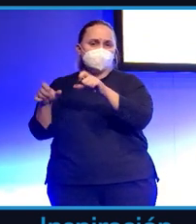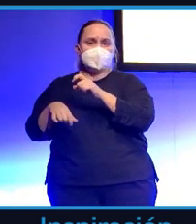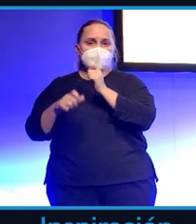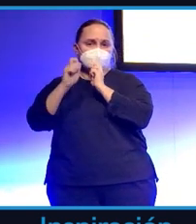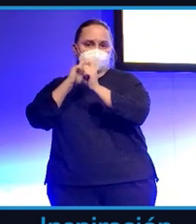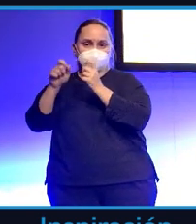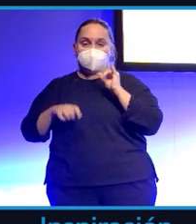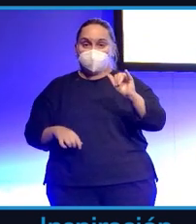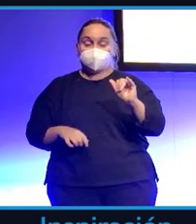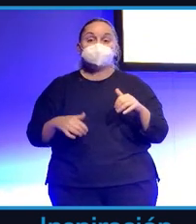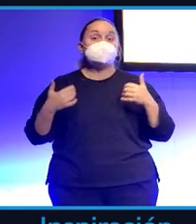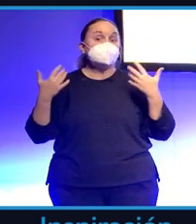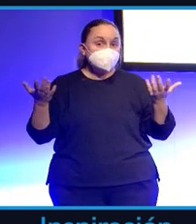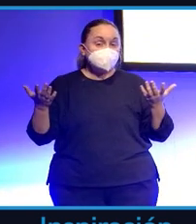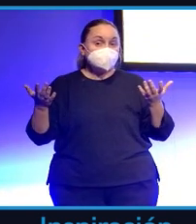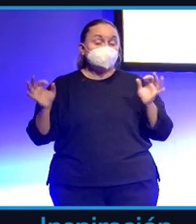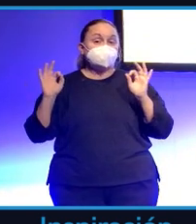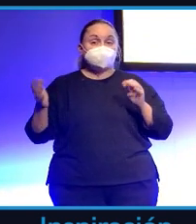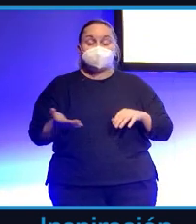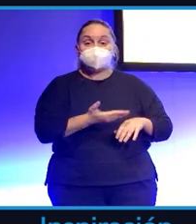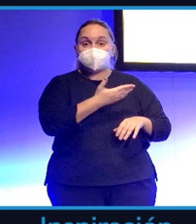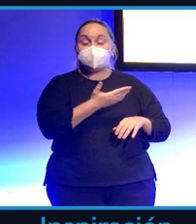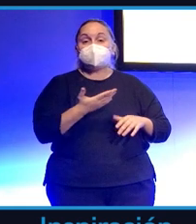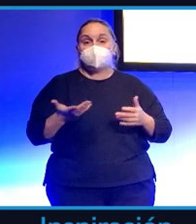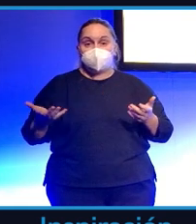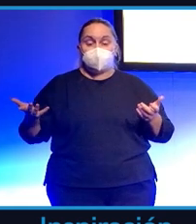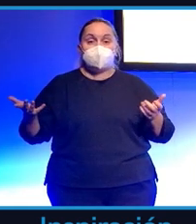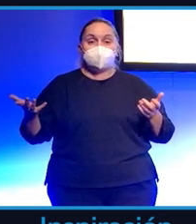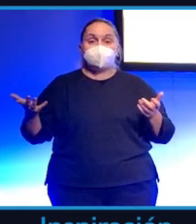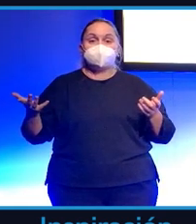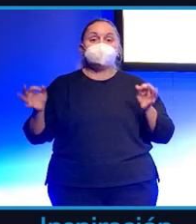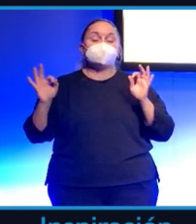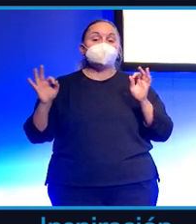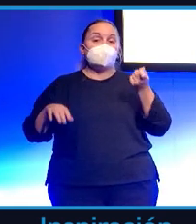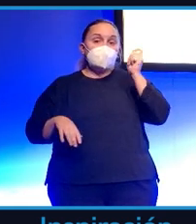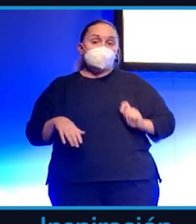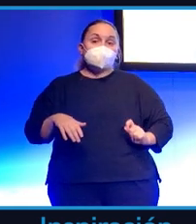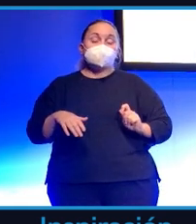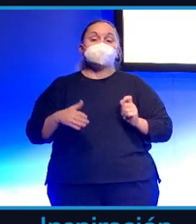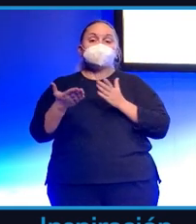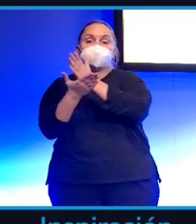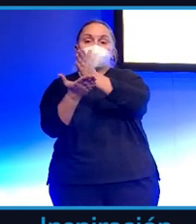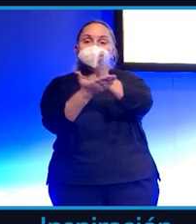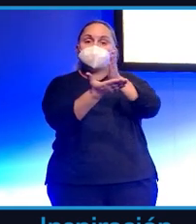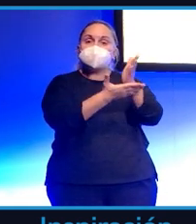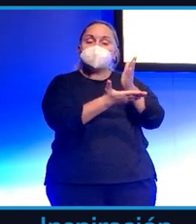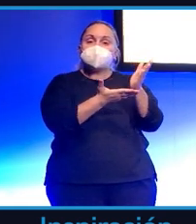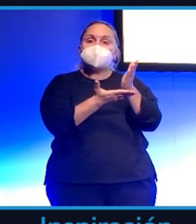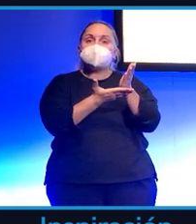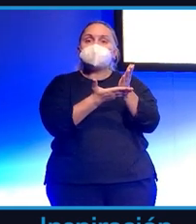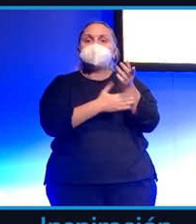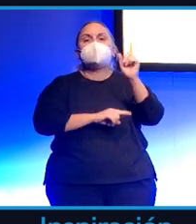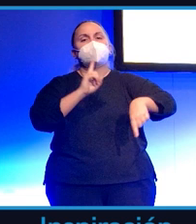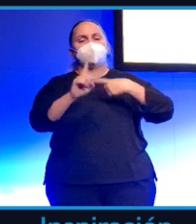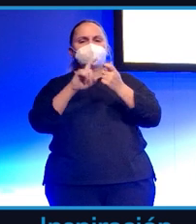Y, por supuesto, aparte de la salida profesional, pues hay otras motivaciones para el periodista.